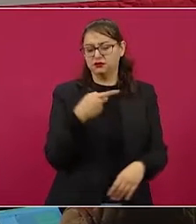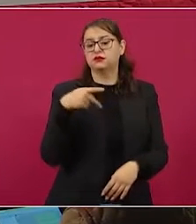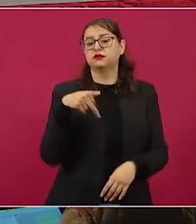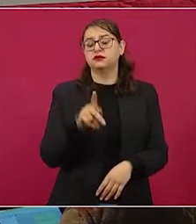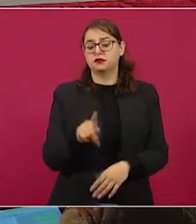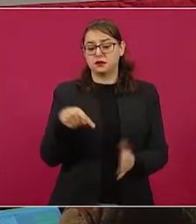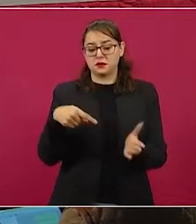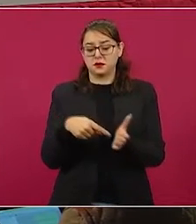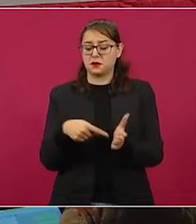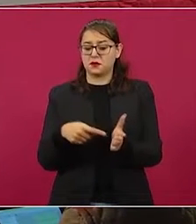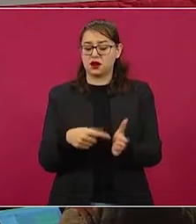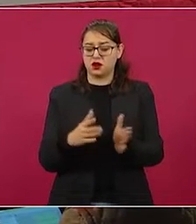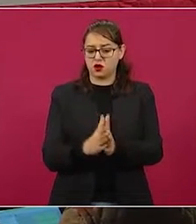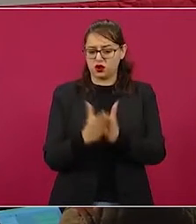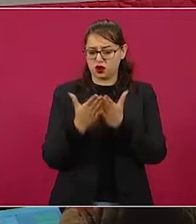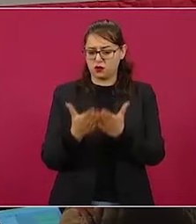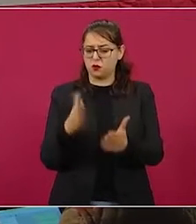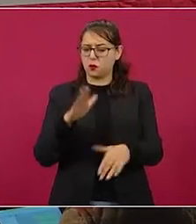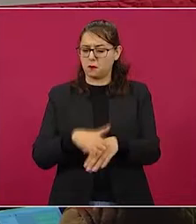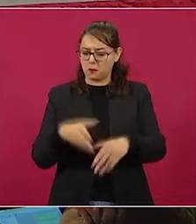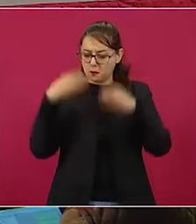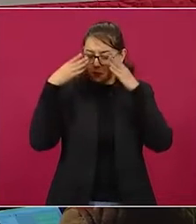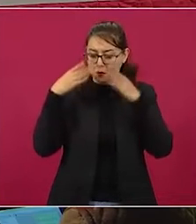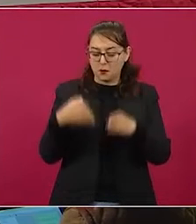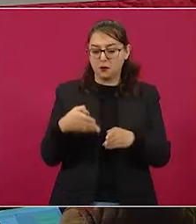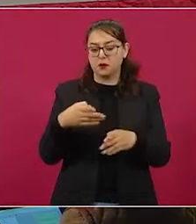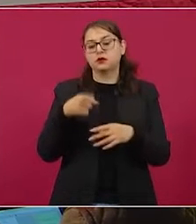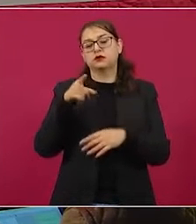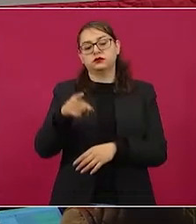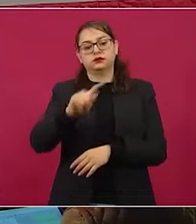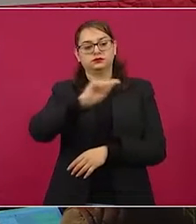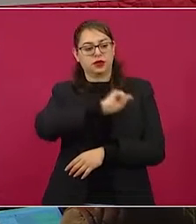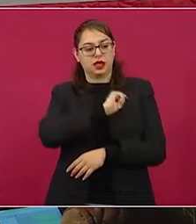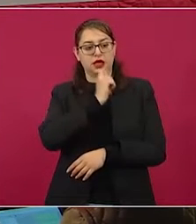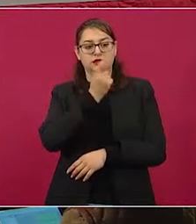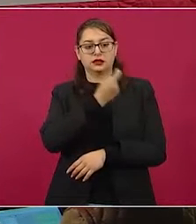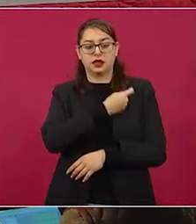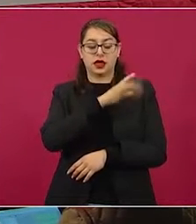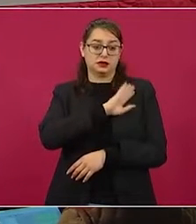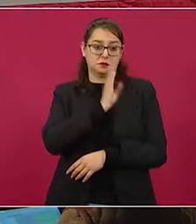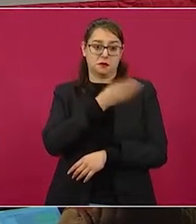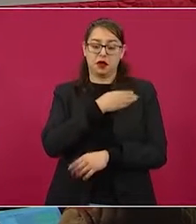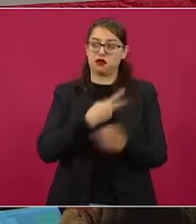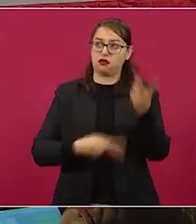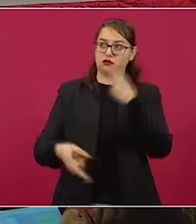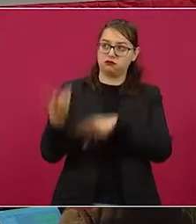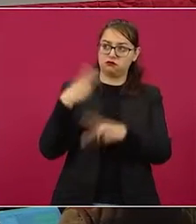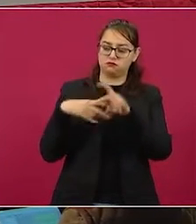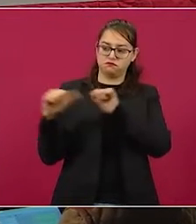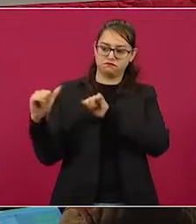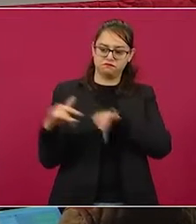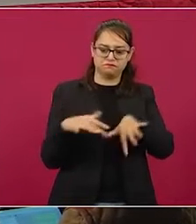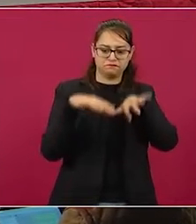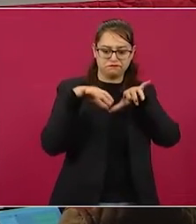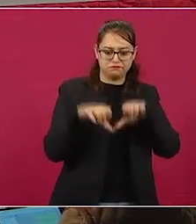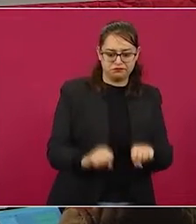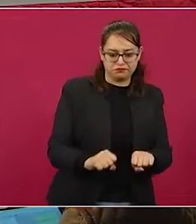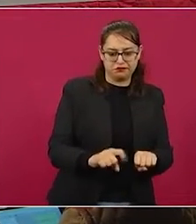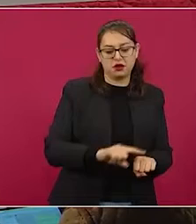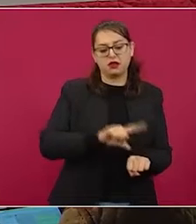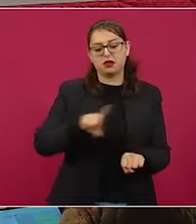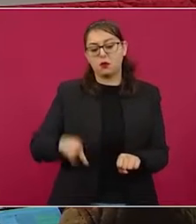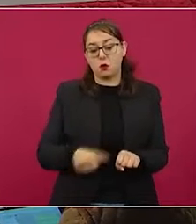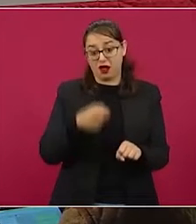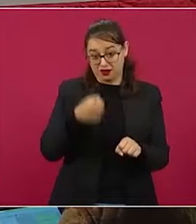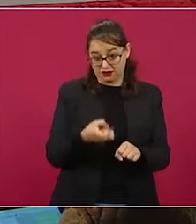la conquista hasta nuestros días y que está buscando resaltar las resistencias y